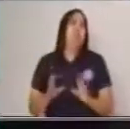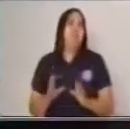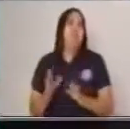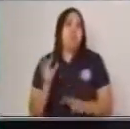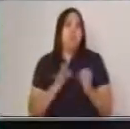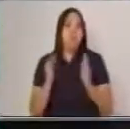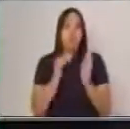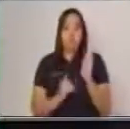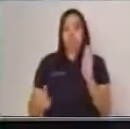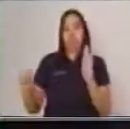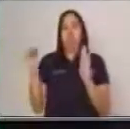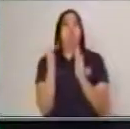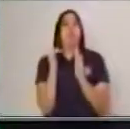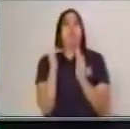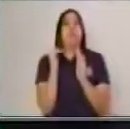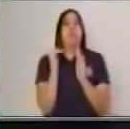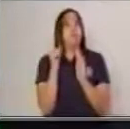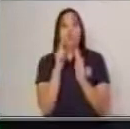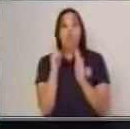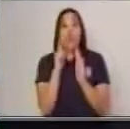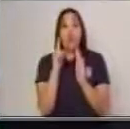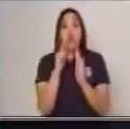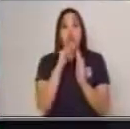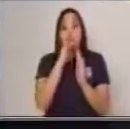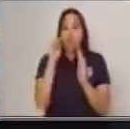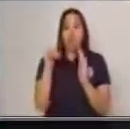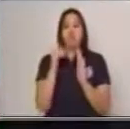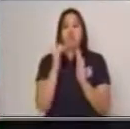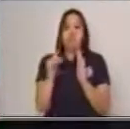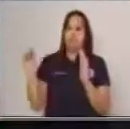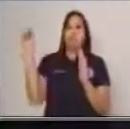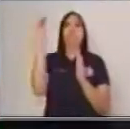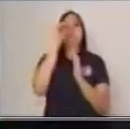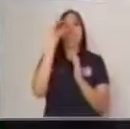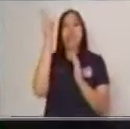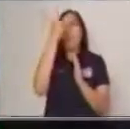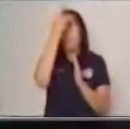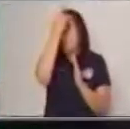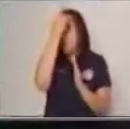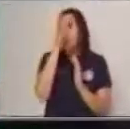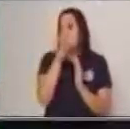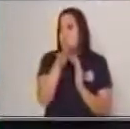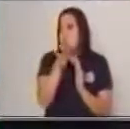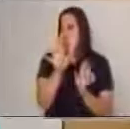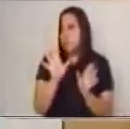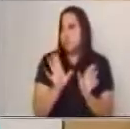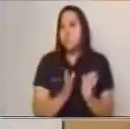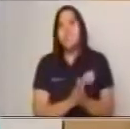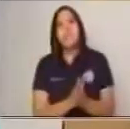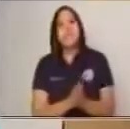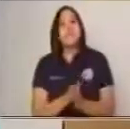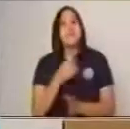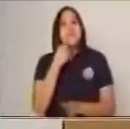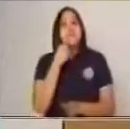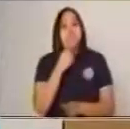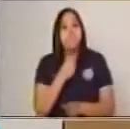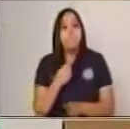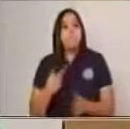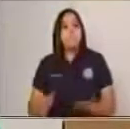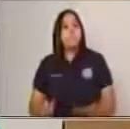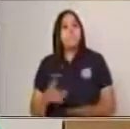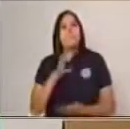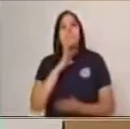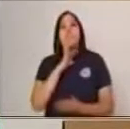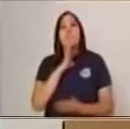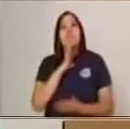alto clero? No, él pertenecía a la nobleza. Y segundo, parte elemental, que habla